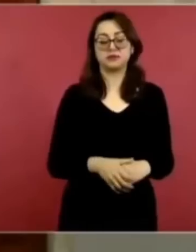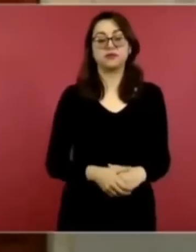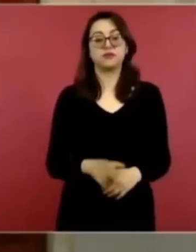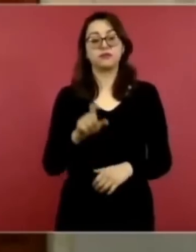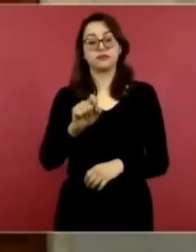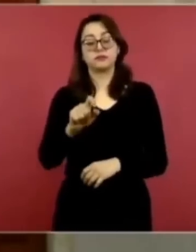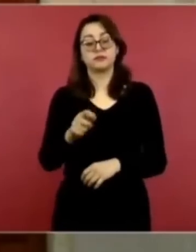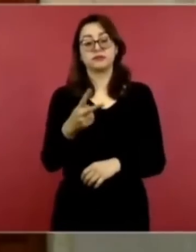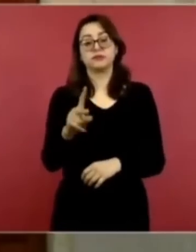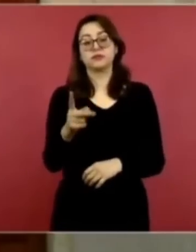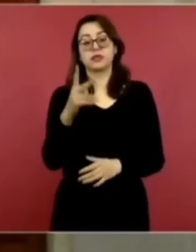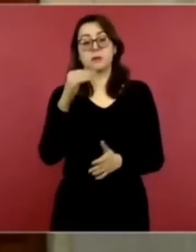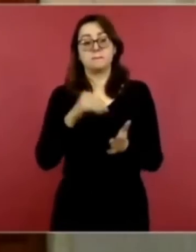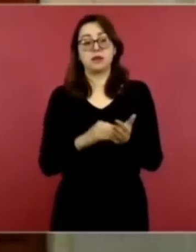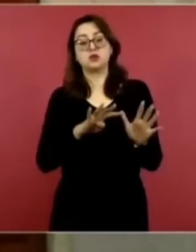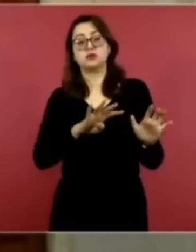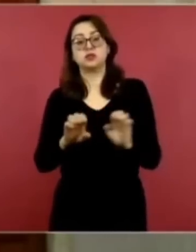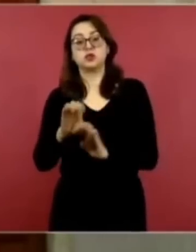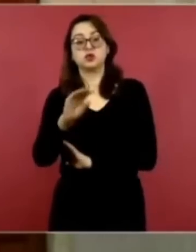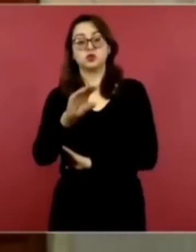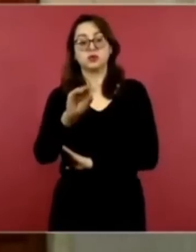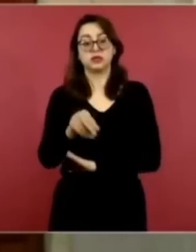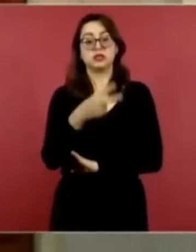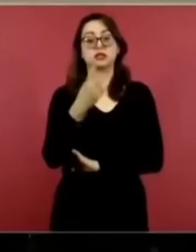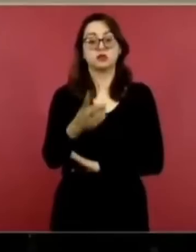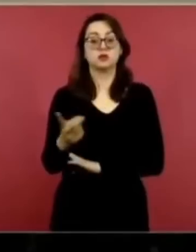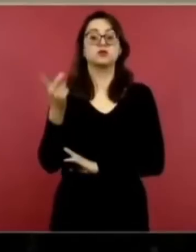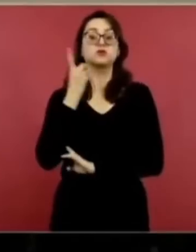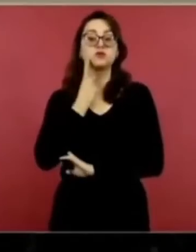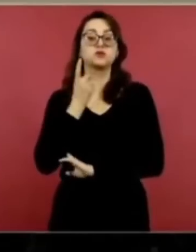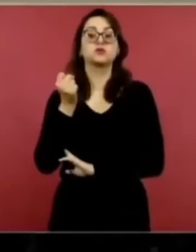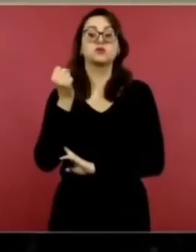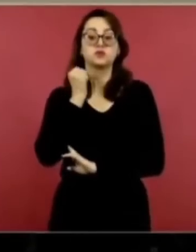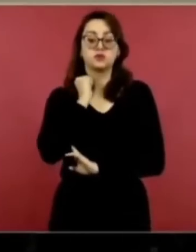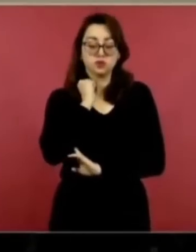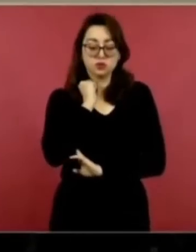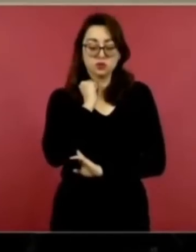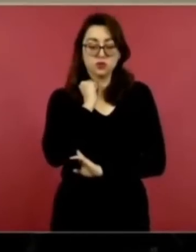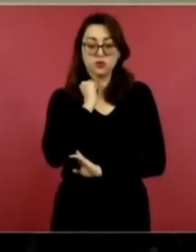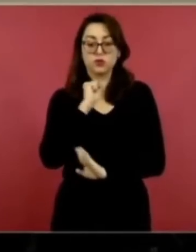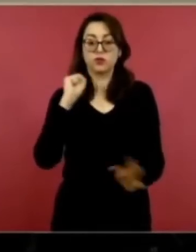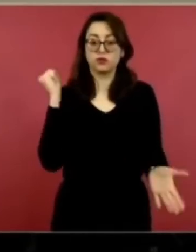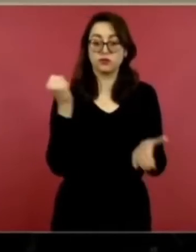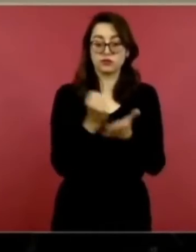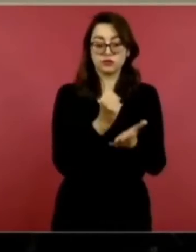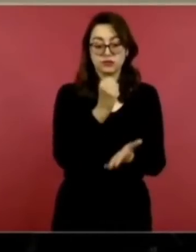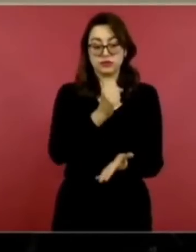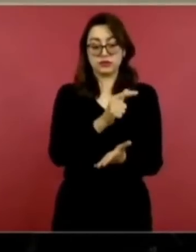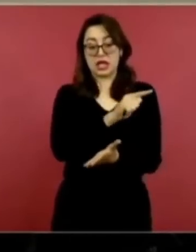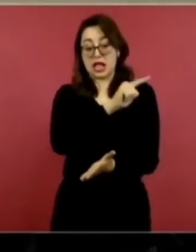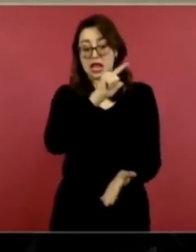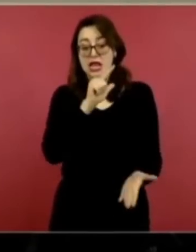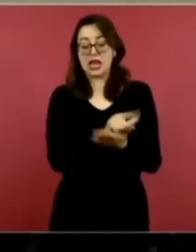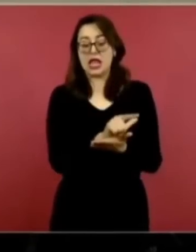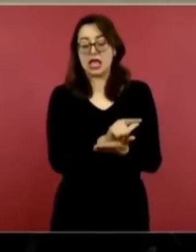1992, los legisladores aprobaron una ley secundaria,